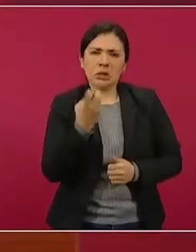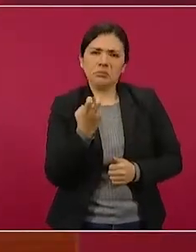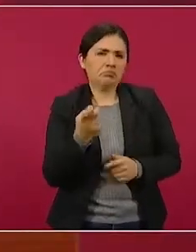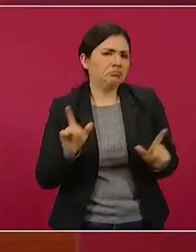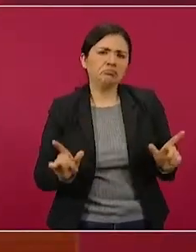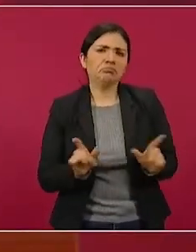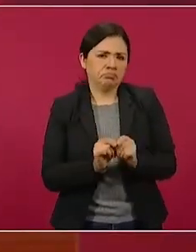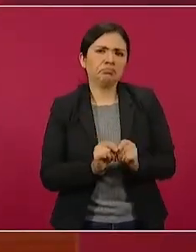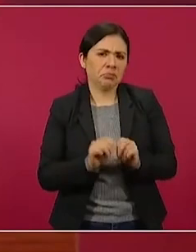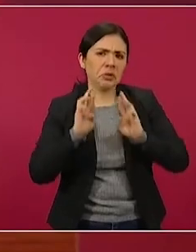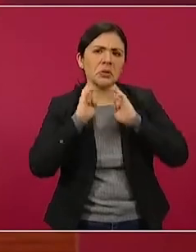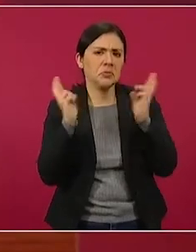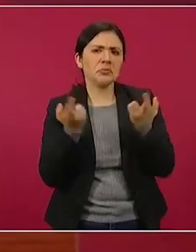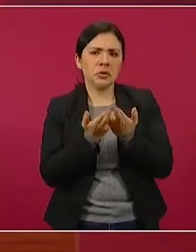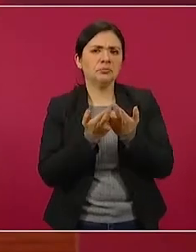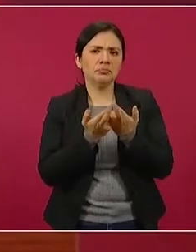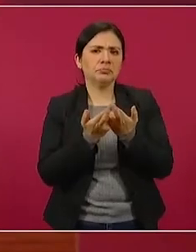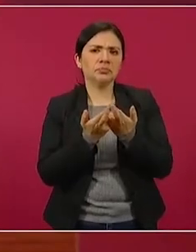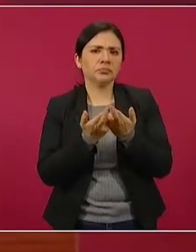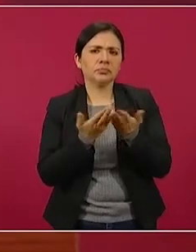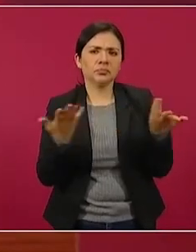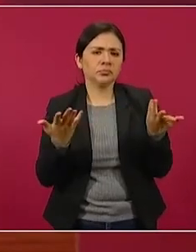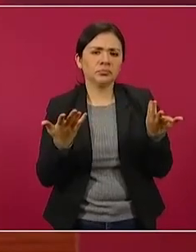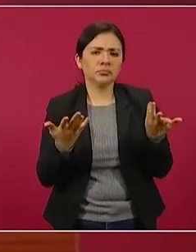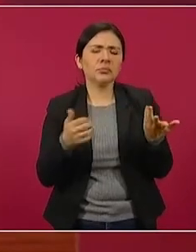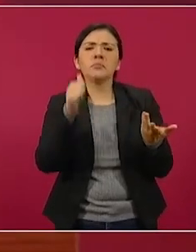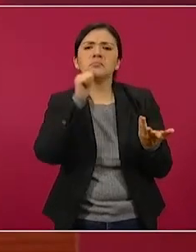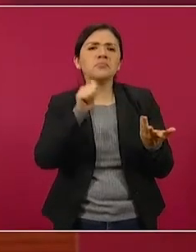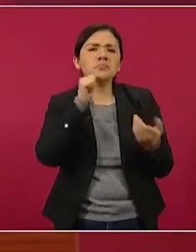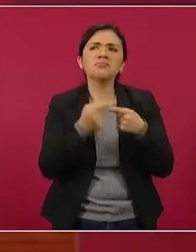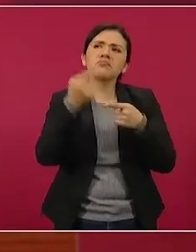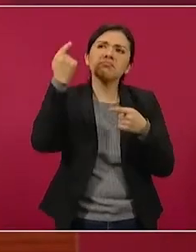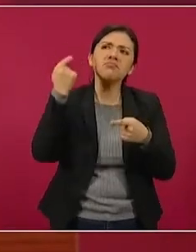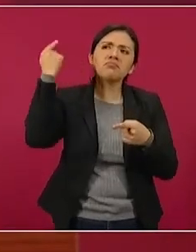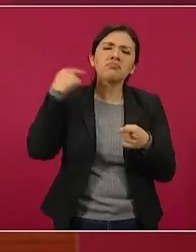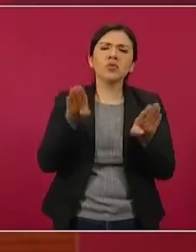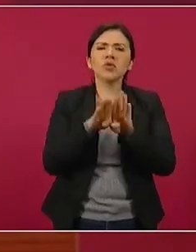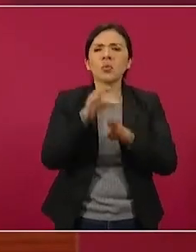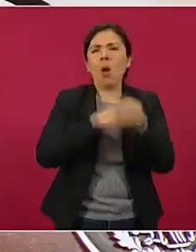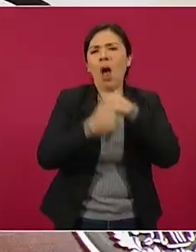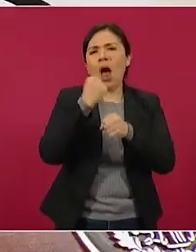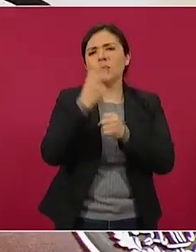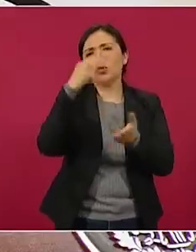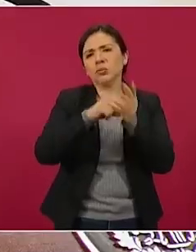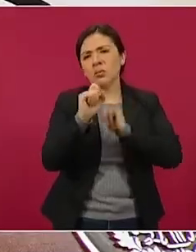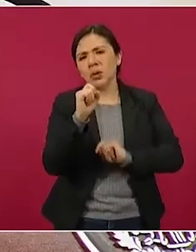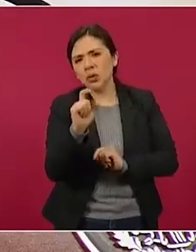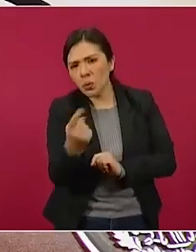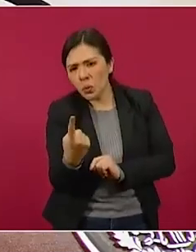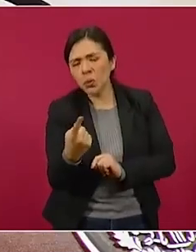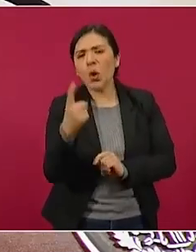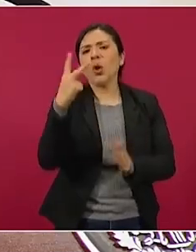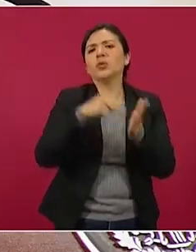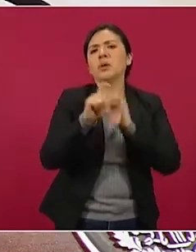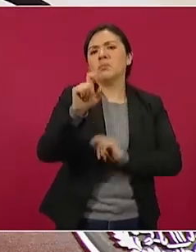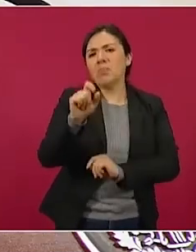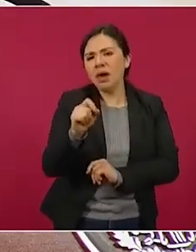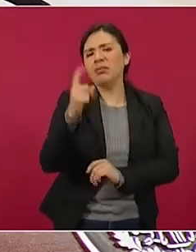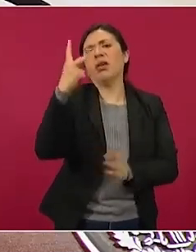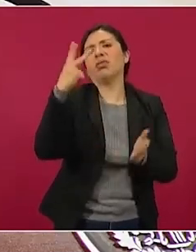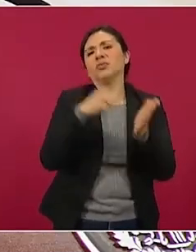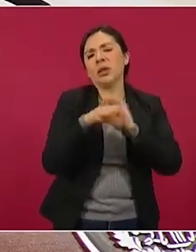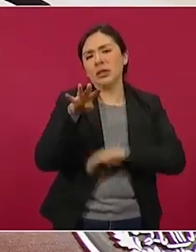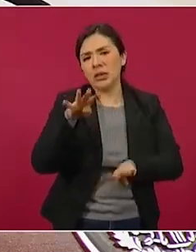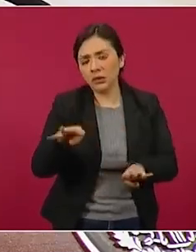generales eso fue y como se ha hecho en el año 2021, en 2020 o 2019,